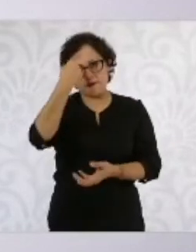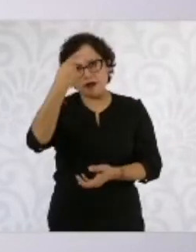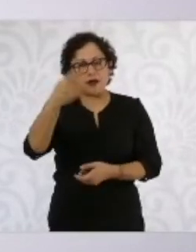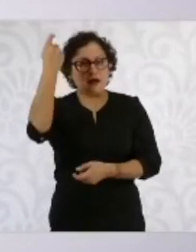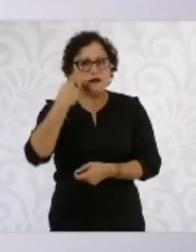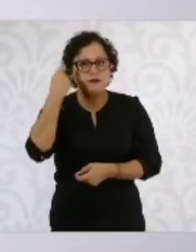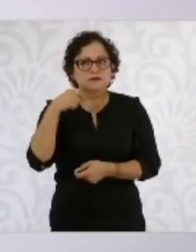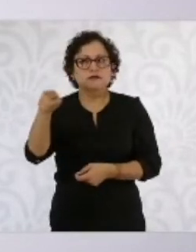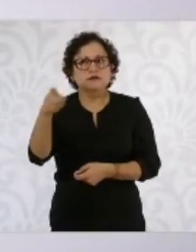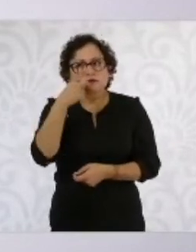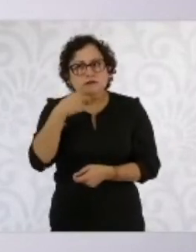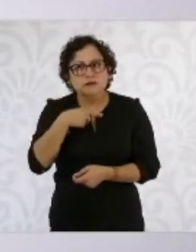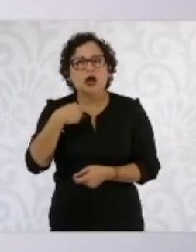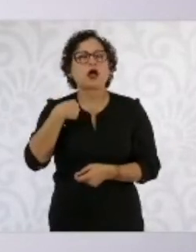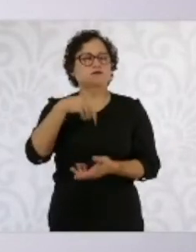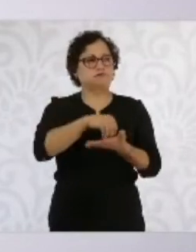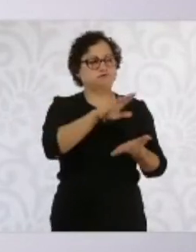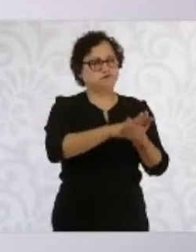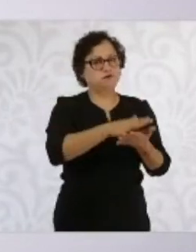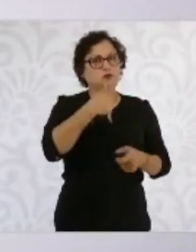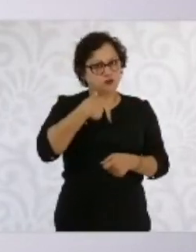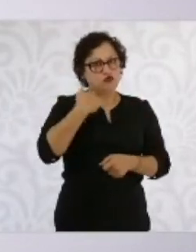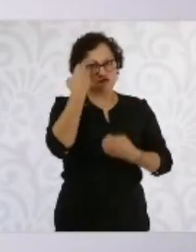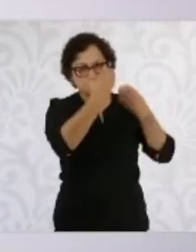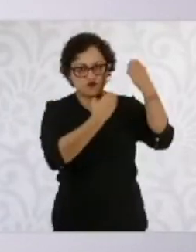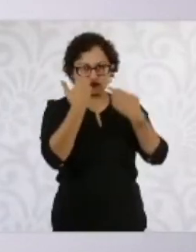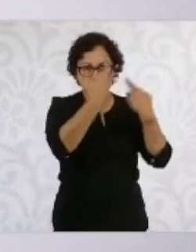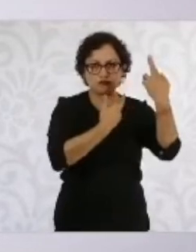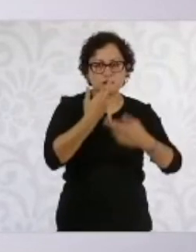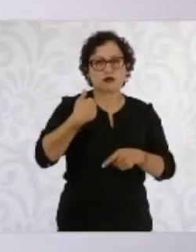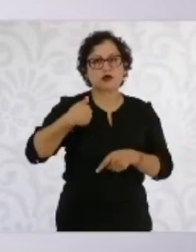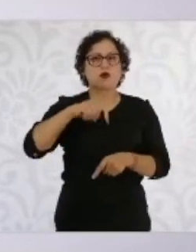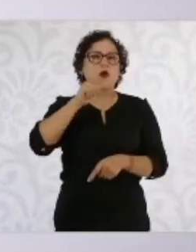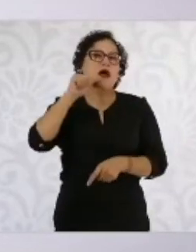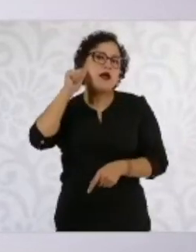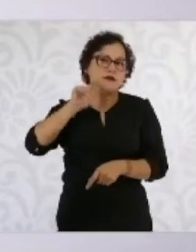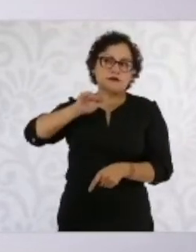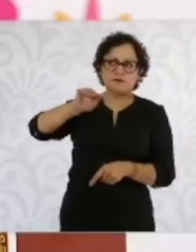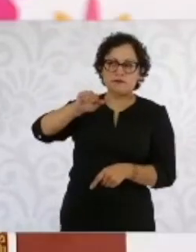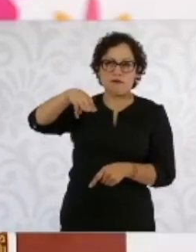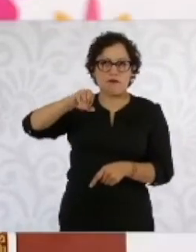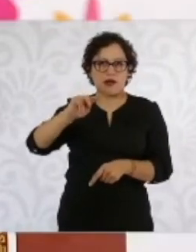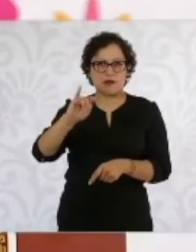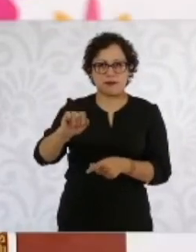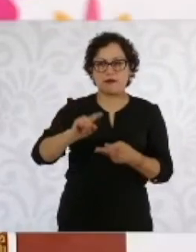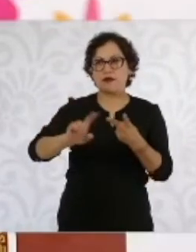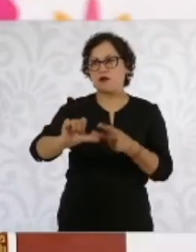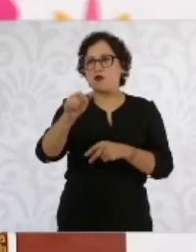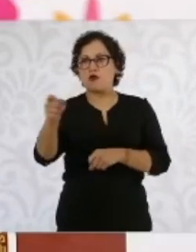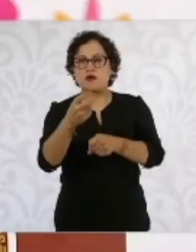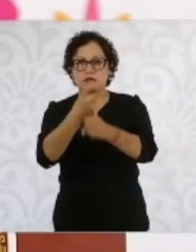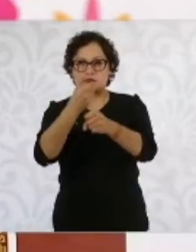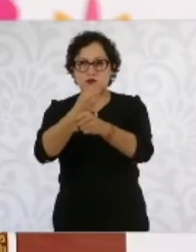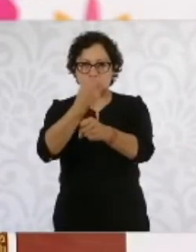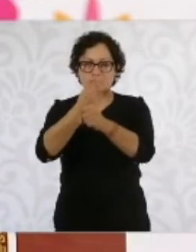y ayer pedí a Martí, a la subsecretaria de Egresos, que empiecen a